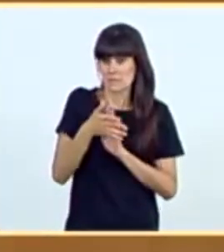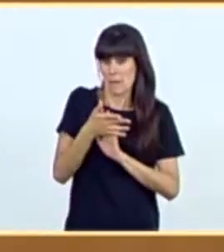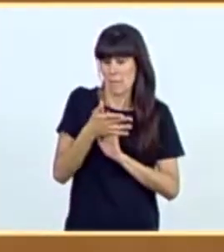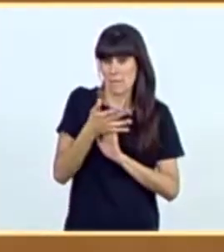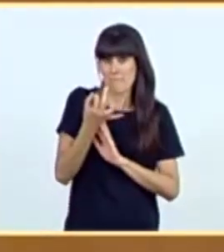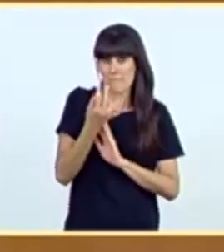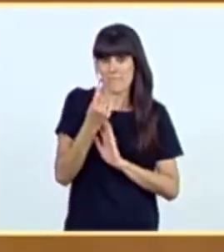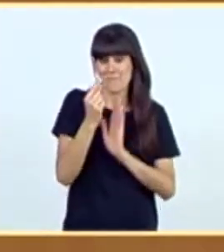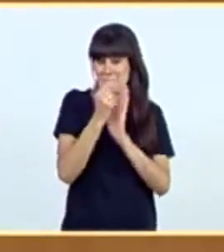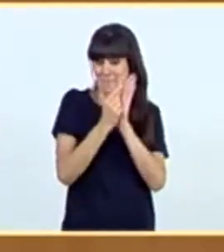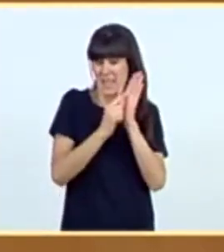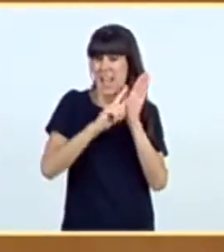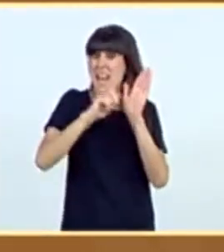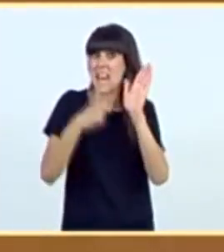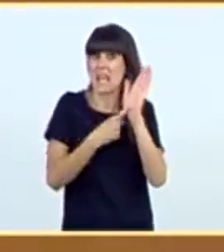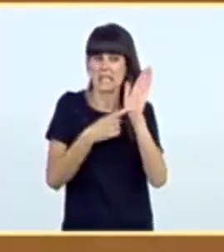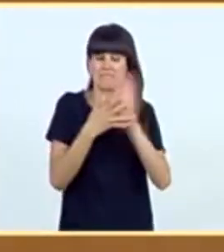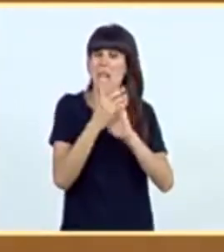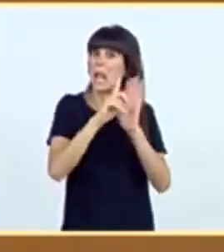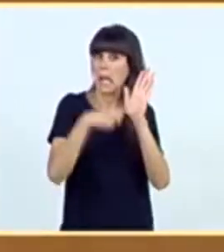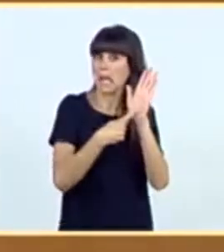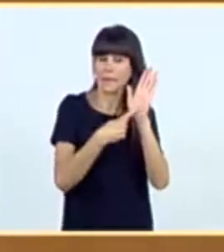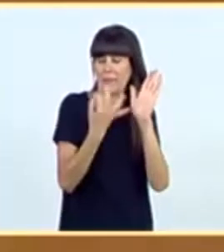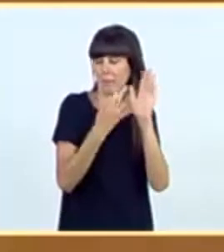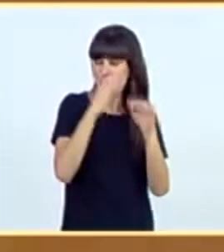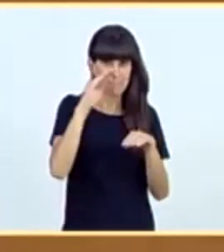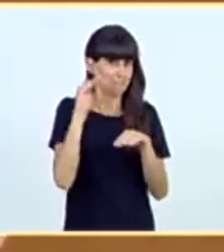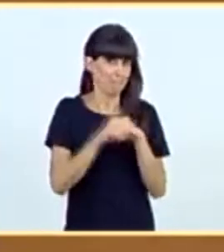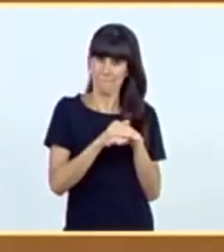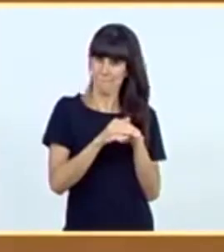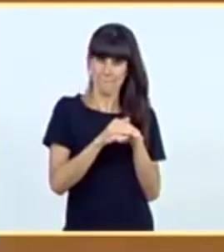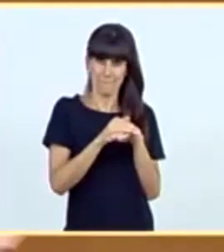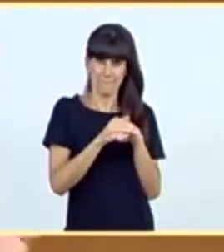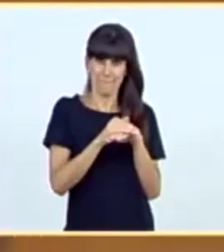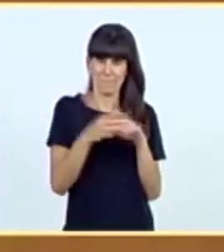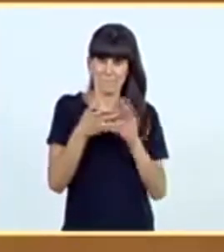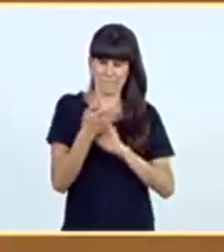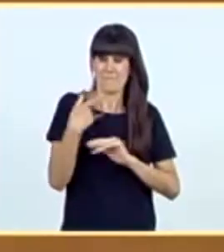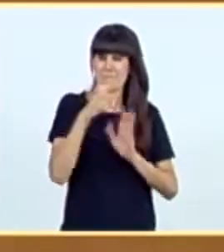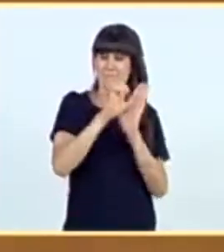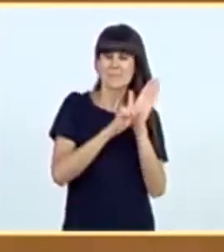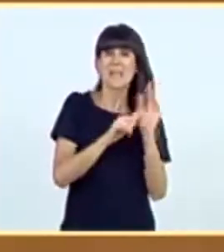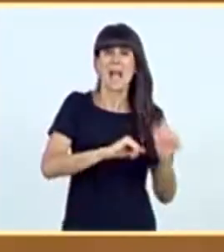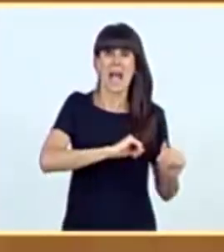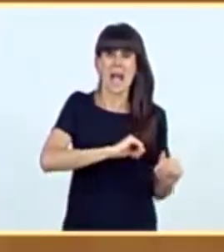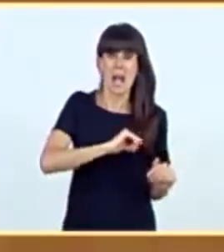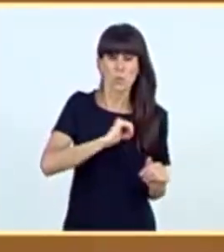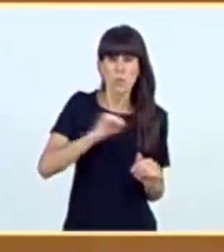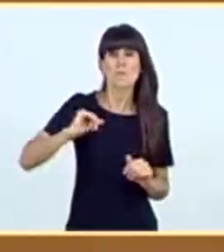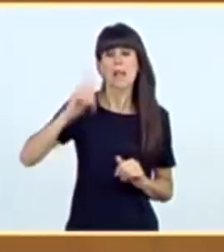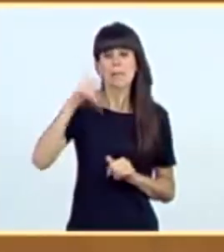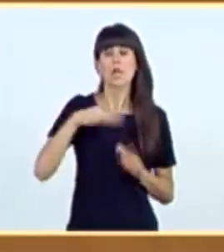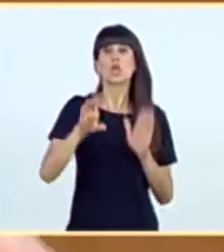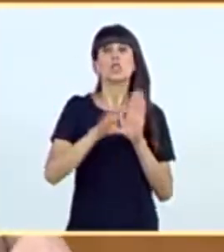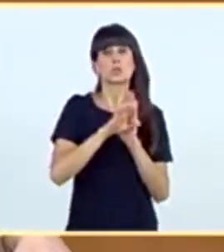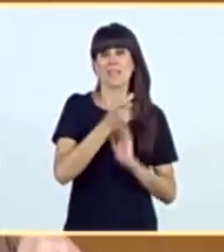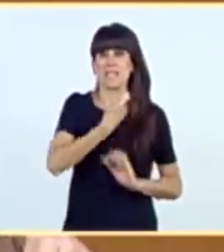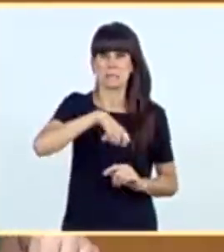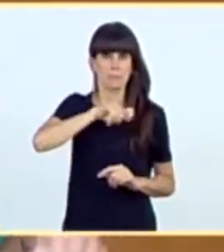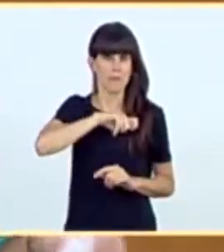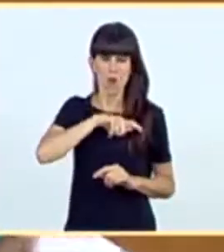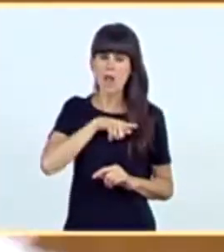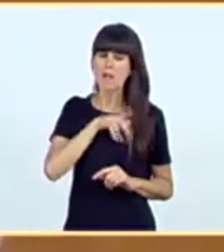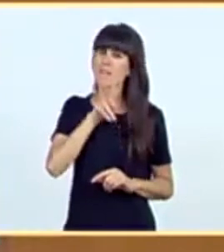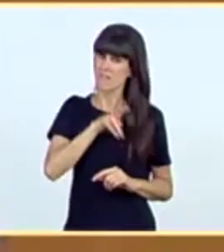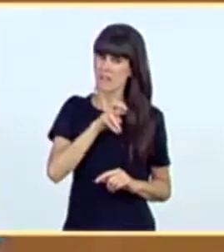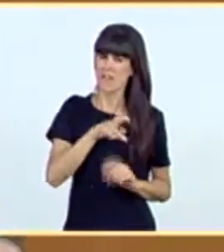de legalidad. El imperio de la ley, no tenemos otro. Y es tan válida el estatuto de autonomía como la propia Constitución Española. Que eso también nos debemos,